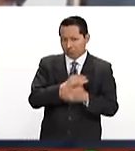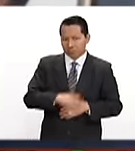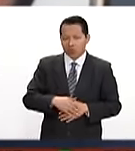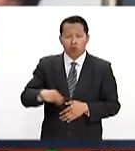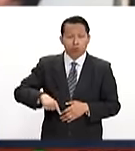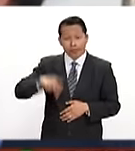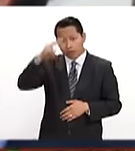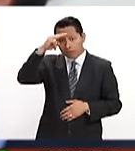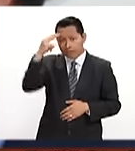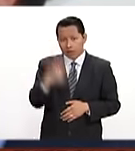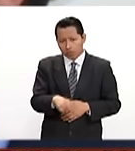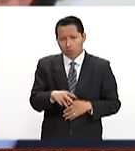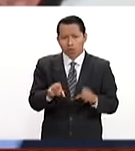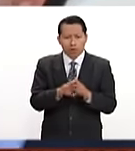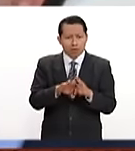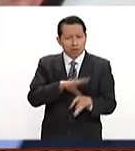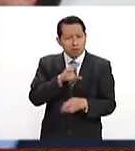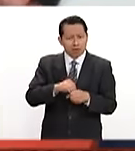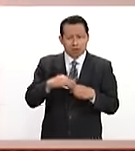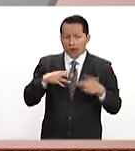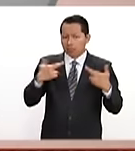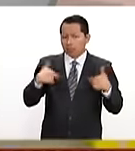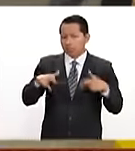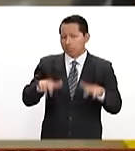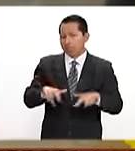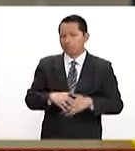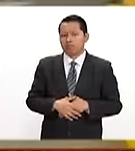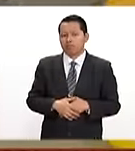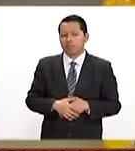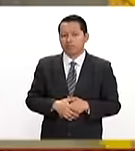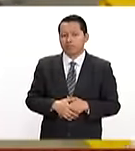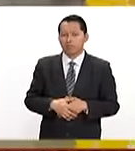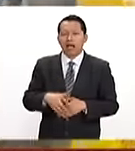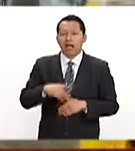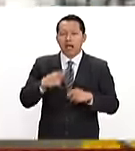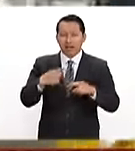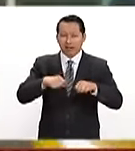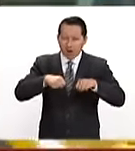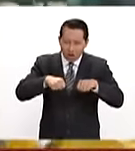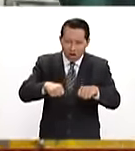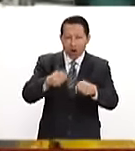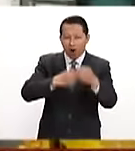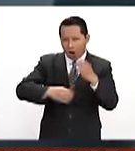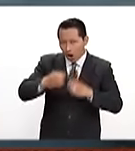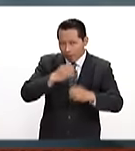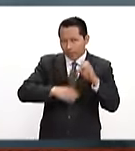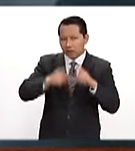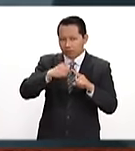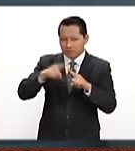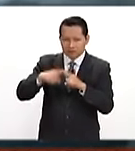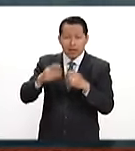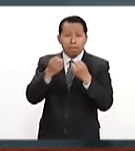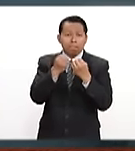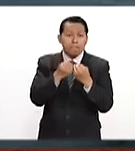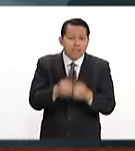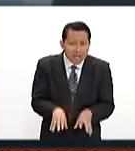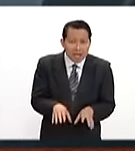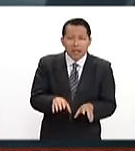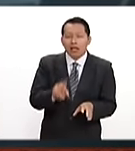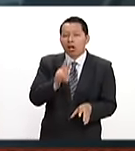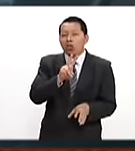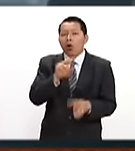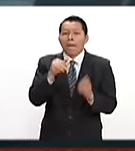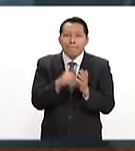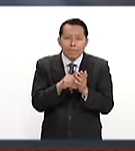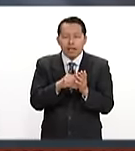El gobierno de México está debidamente representado. Las tiendas de autoservicio y departamentales reportan pérdidas superiores